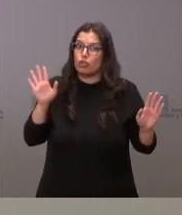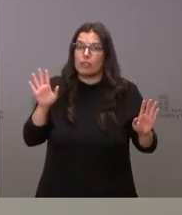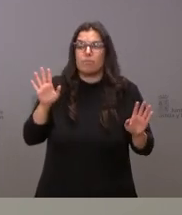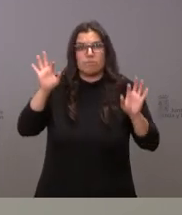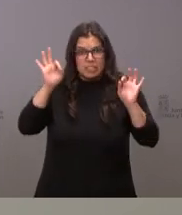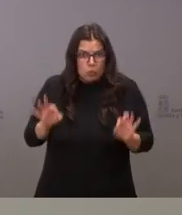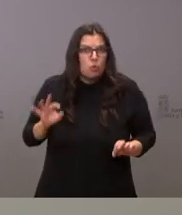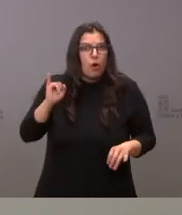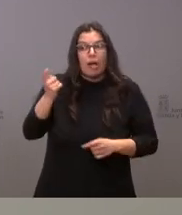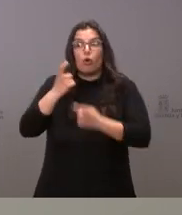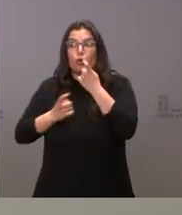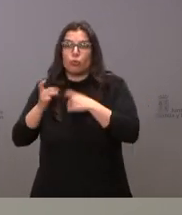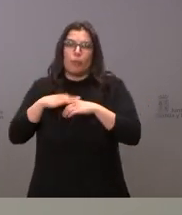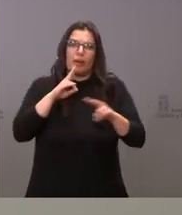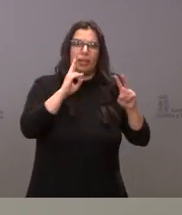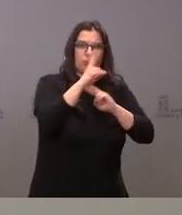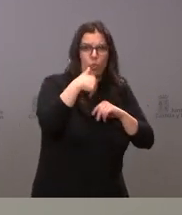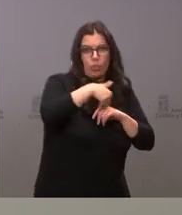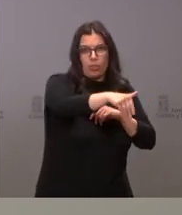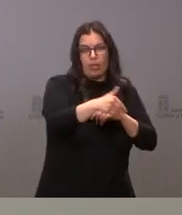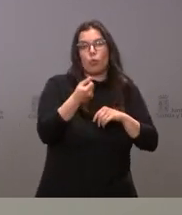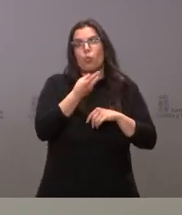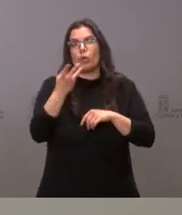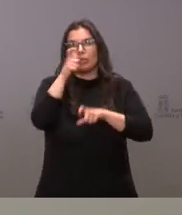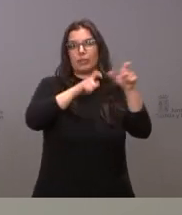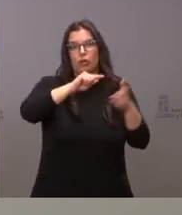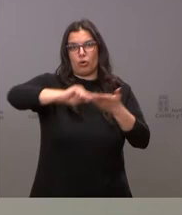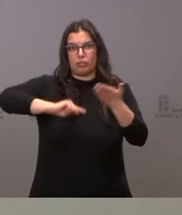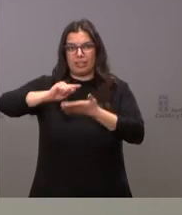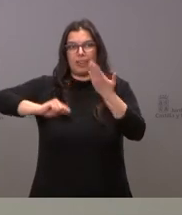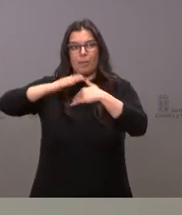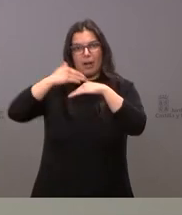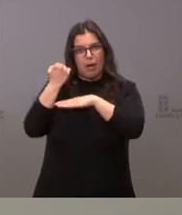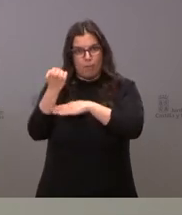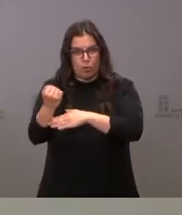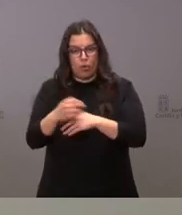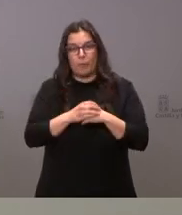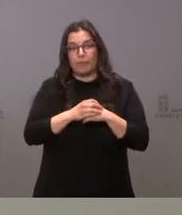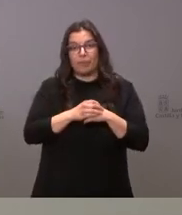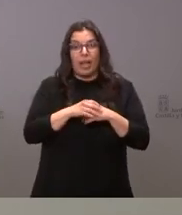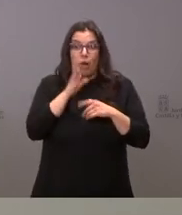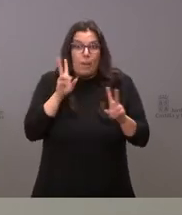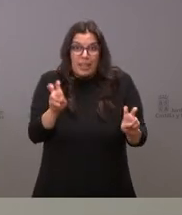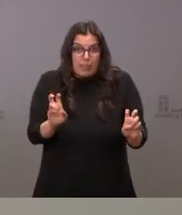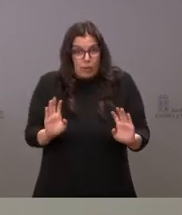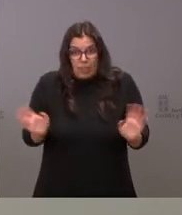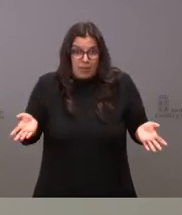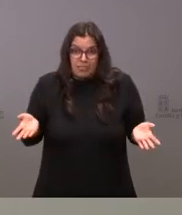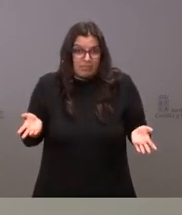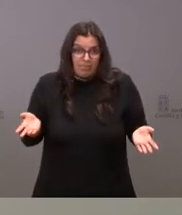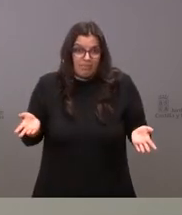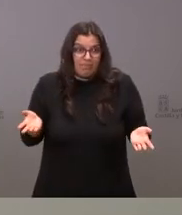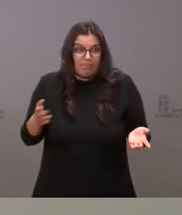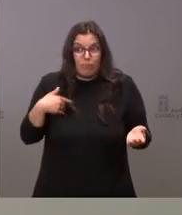que sí y lo pondremos a su disposición de cuántas hemos tenido que encontrar en relación con este asunto que no es más que el principio como les digo